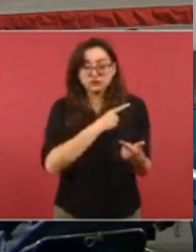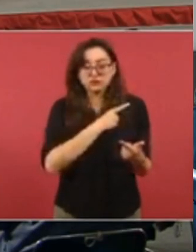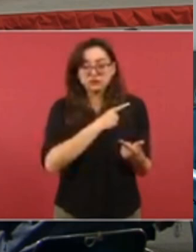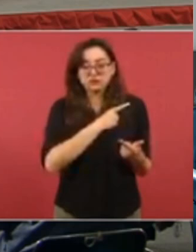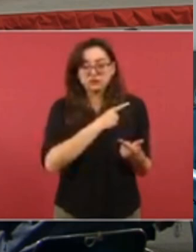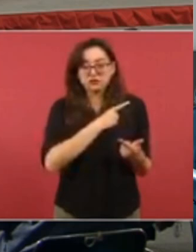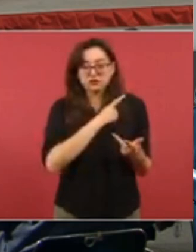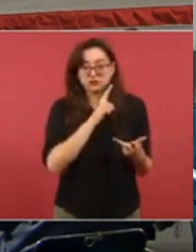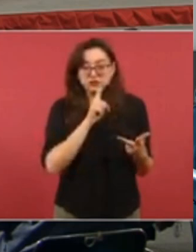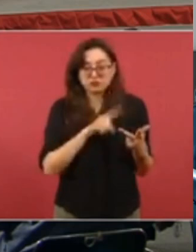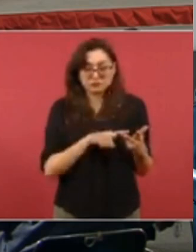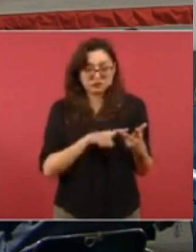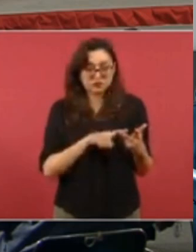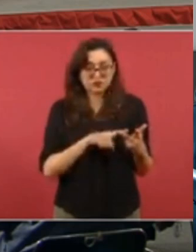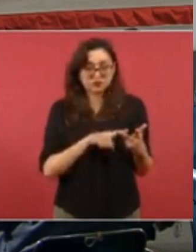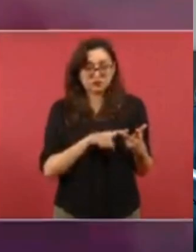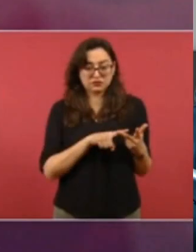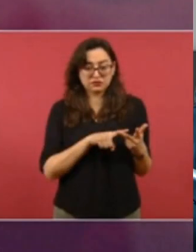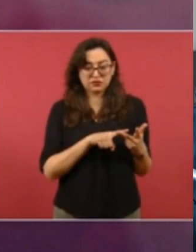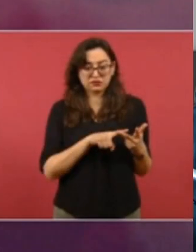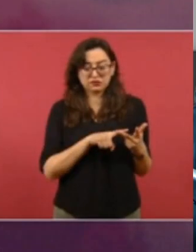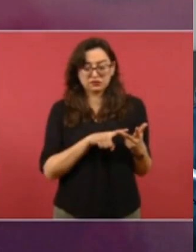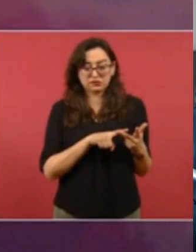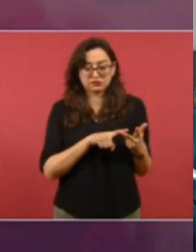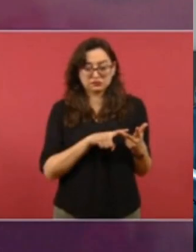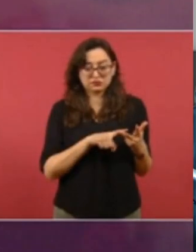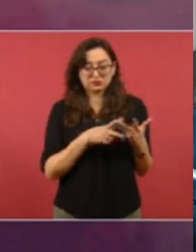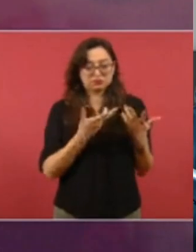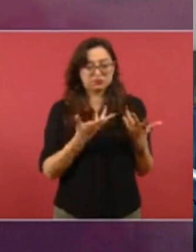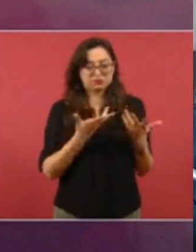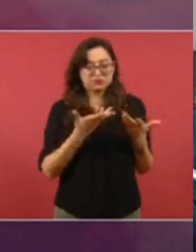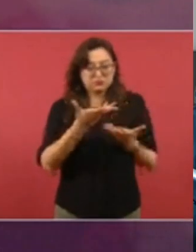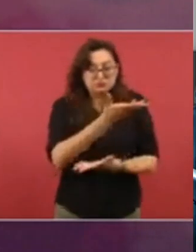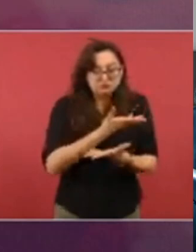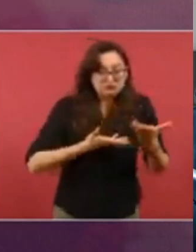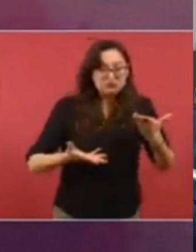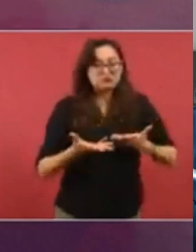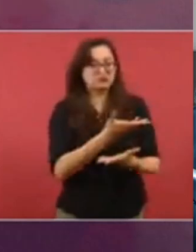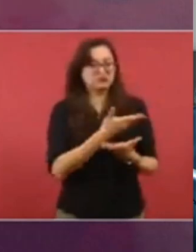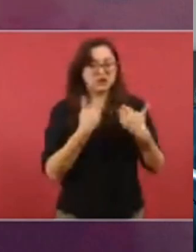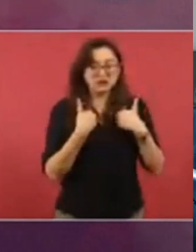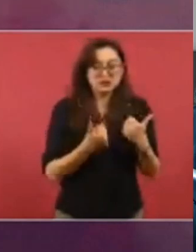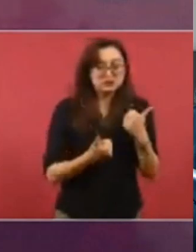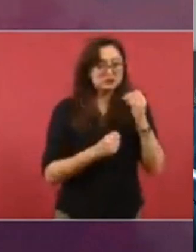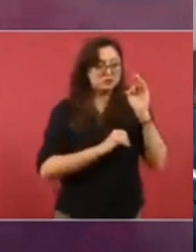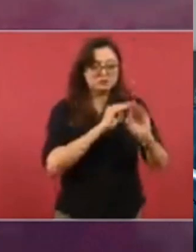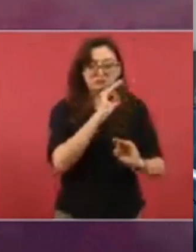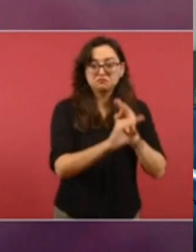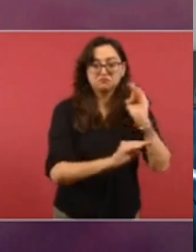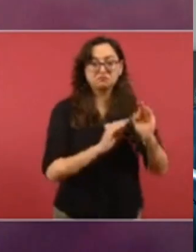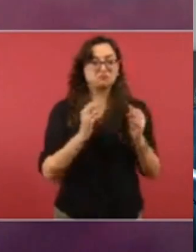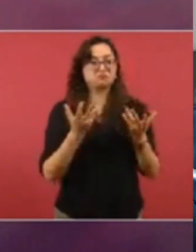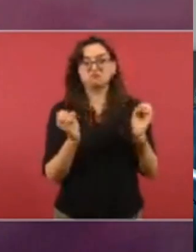por falta de comprensión por falta de